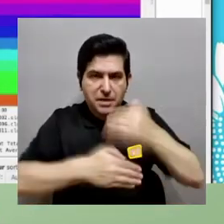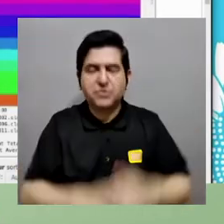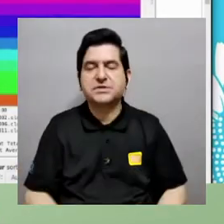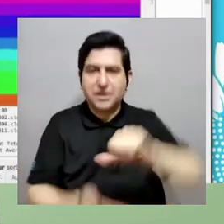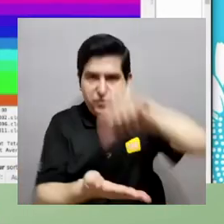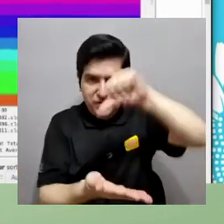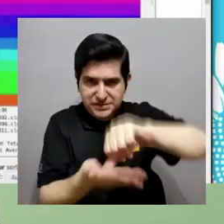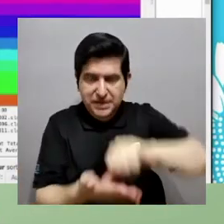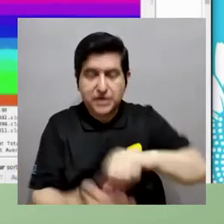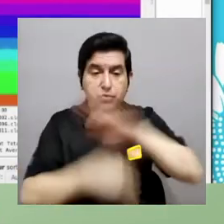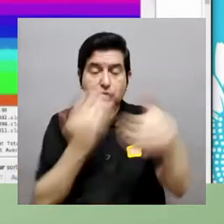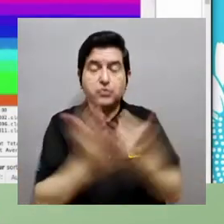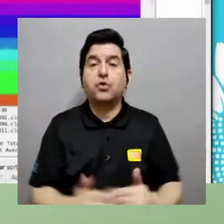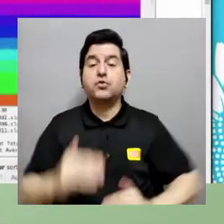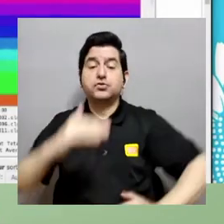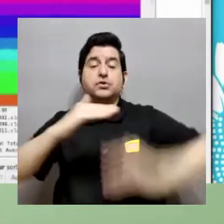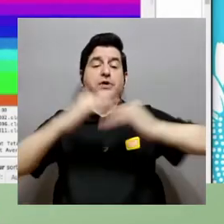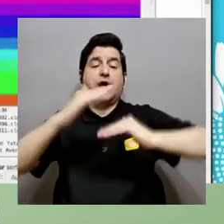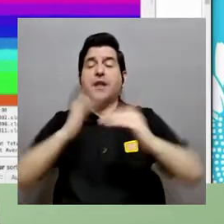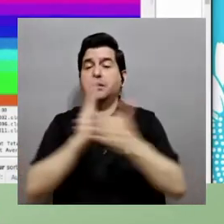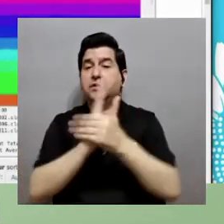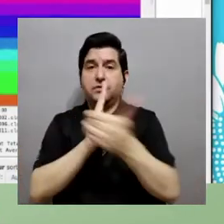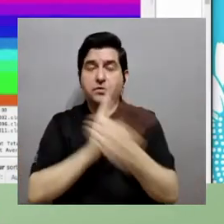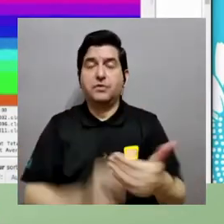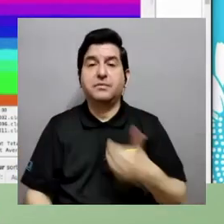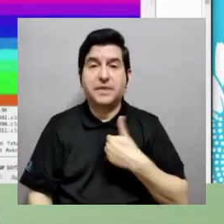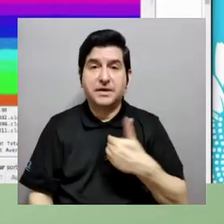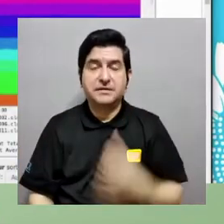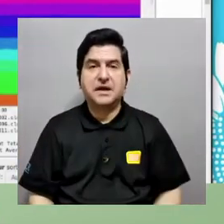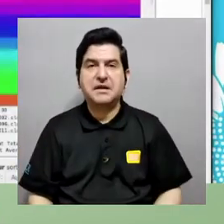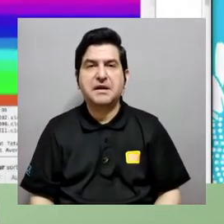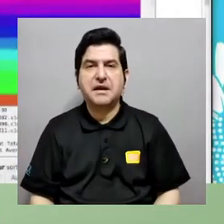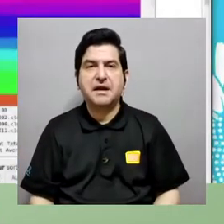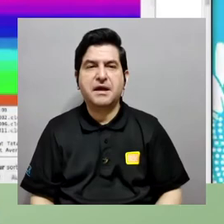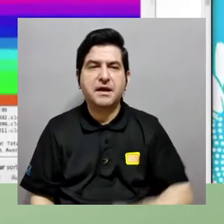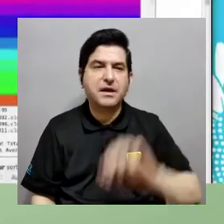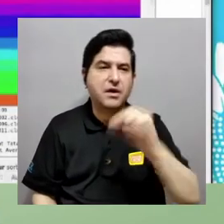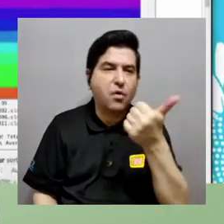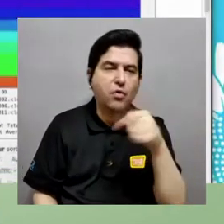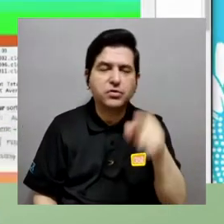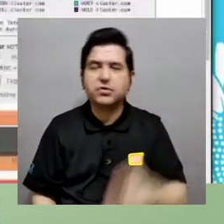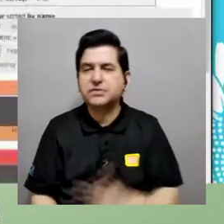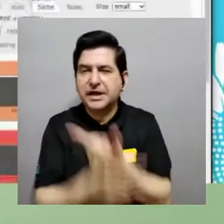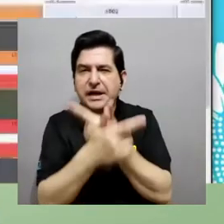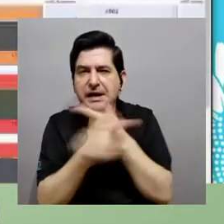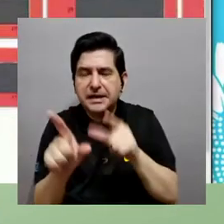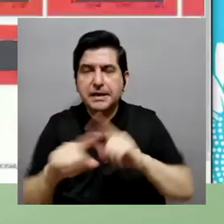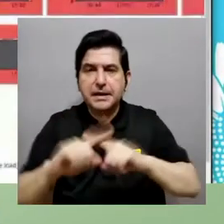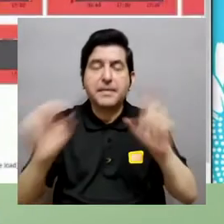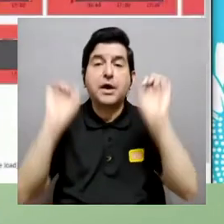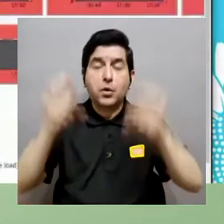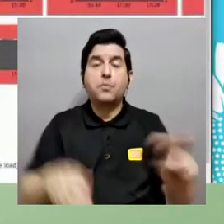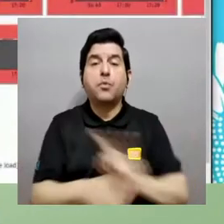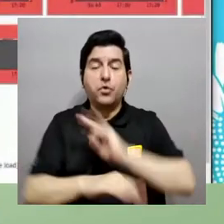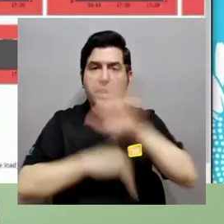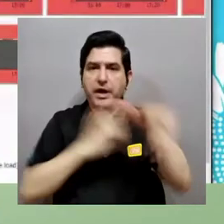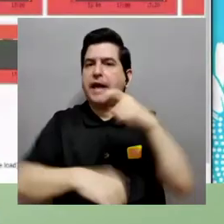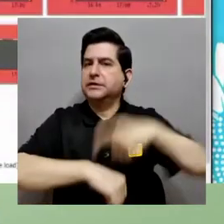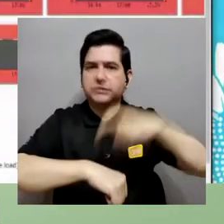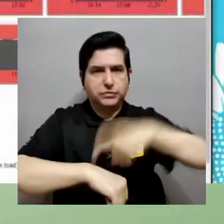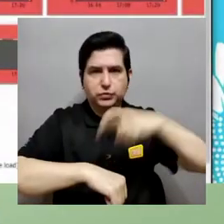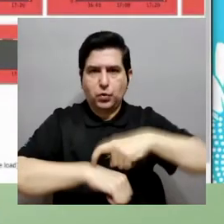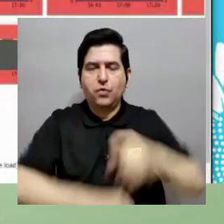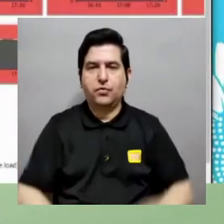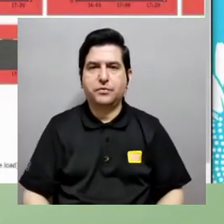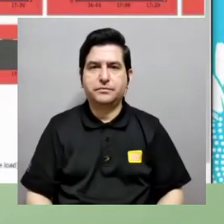7 trabajos más o menos en 220 procesadores y todos están corriendo a su máxima capacidad estamos bien tenemos uno que otro para